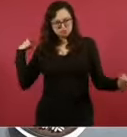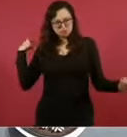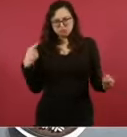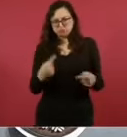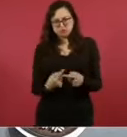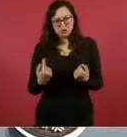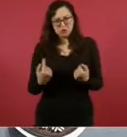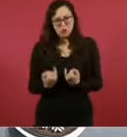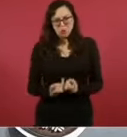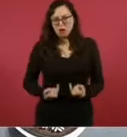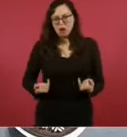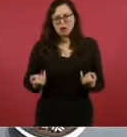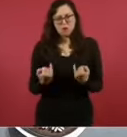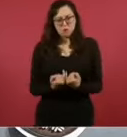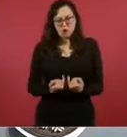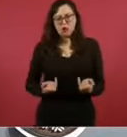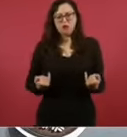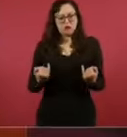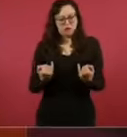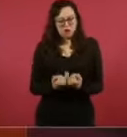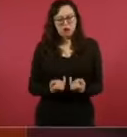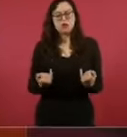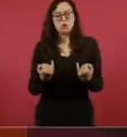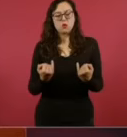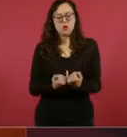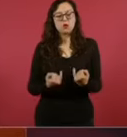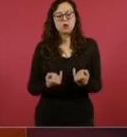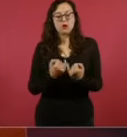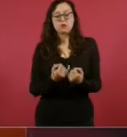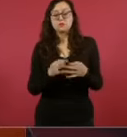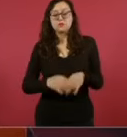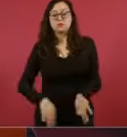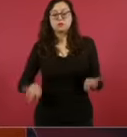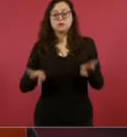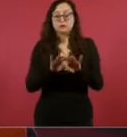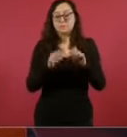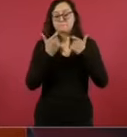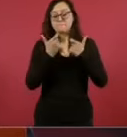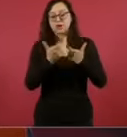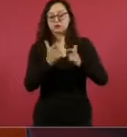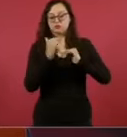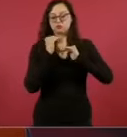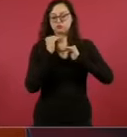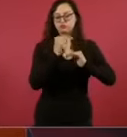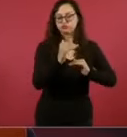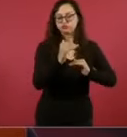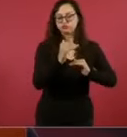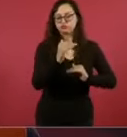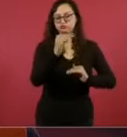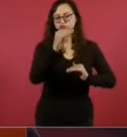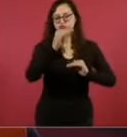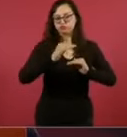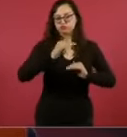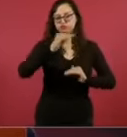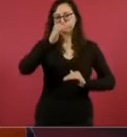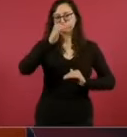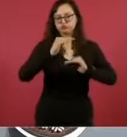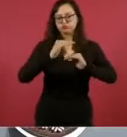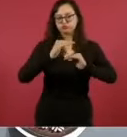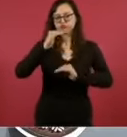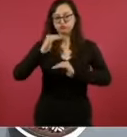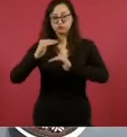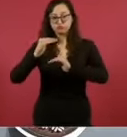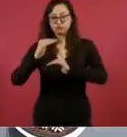que sea dinámica e ir teniendo los precios, los incentivos de una manera constante, acorde con la realidad que se va viviendo,